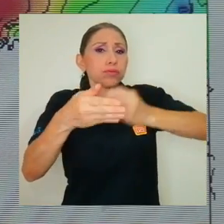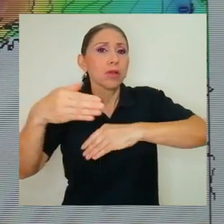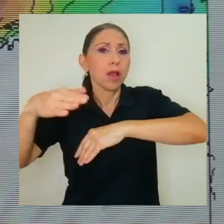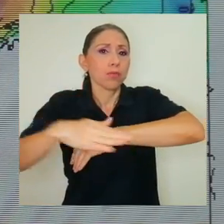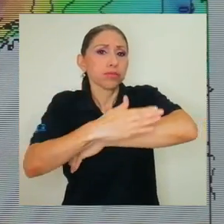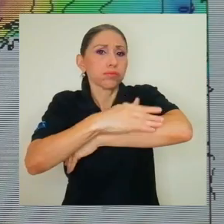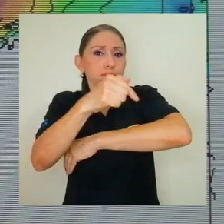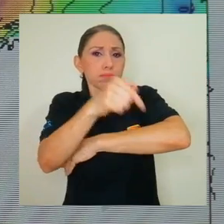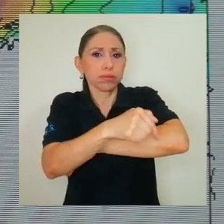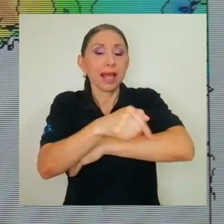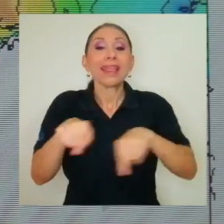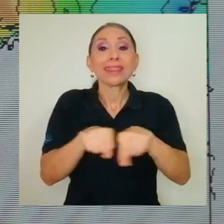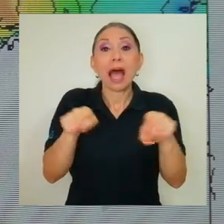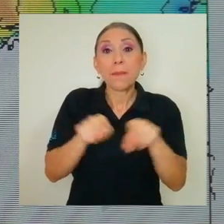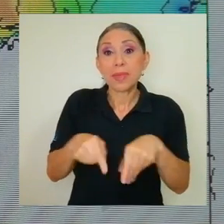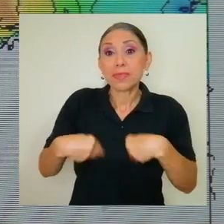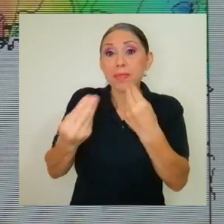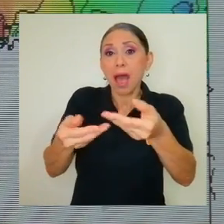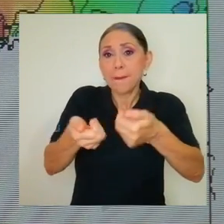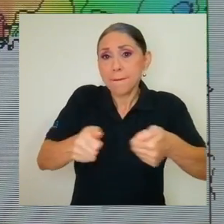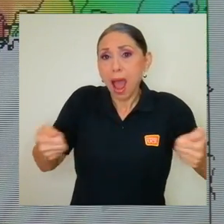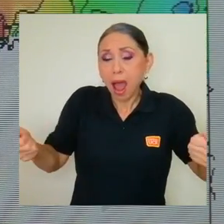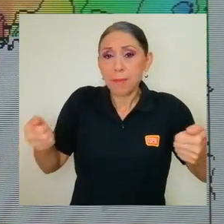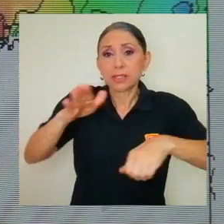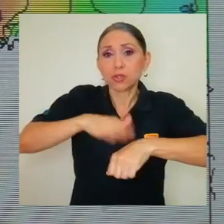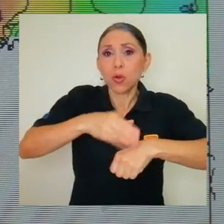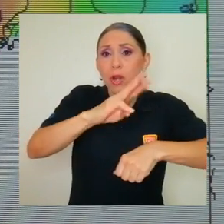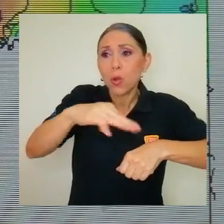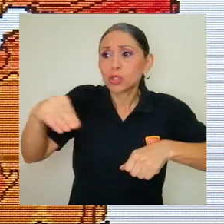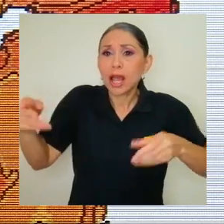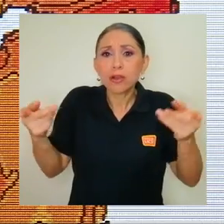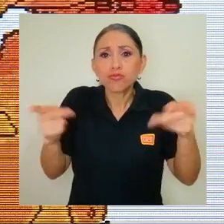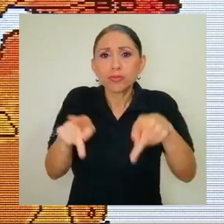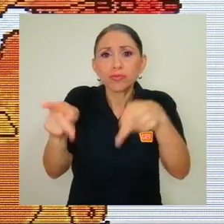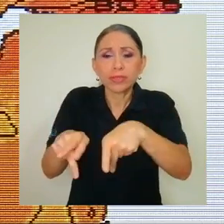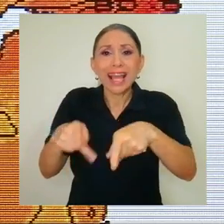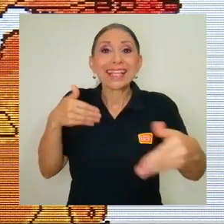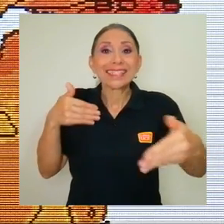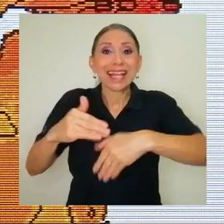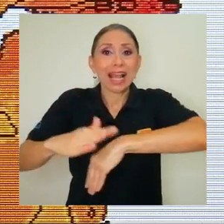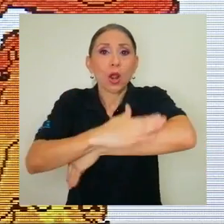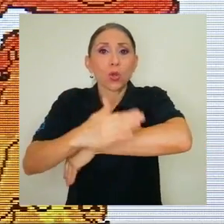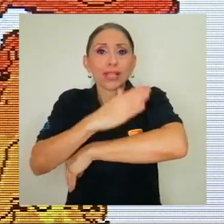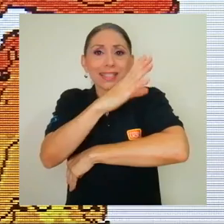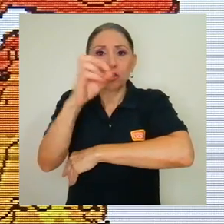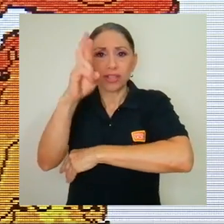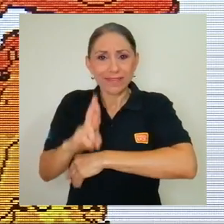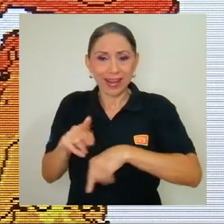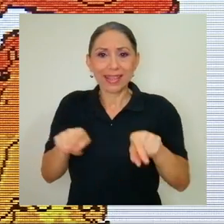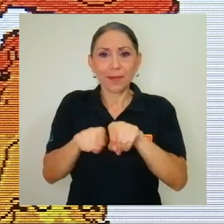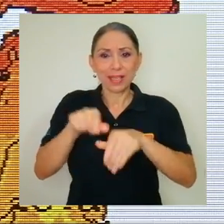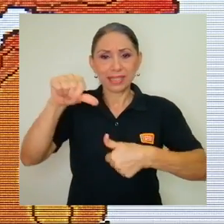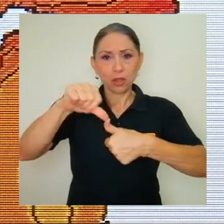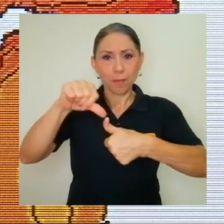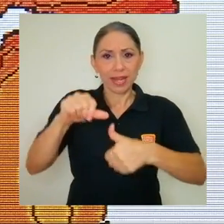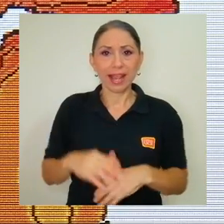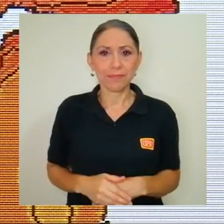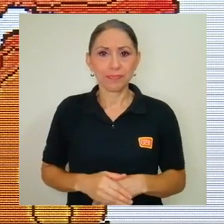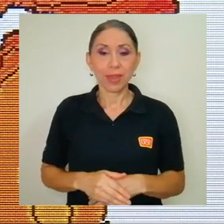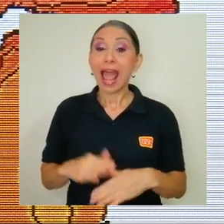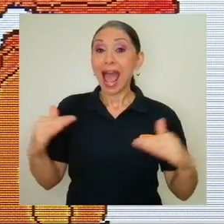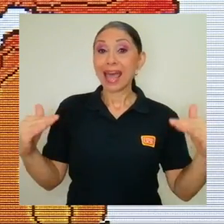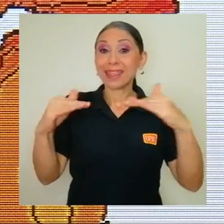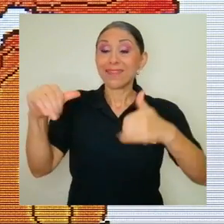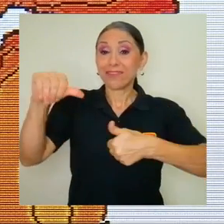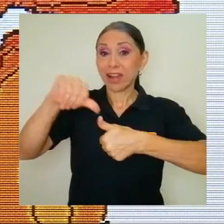ámbito regional, ofrece la visualización de mapas variables oceanográficos alrededor de las costas de Costa Rica y Centroamérica. A